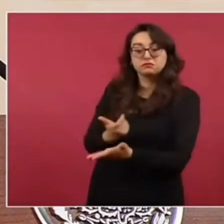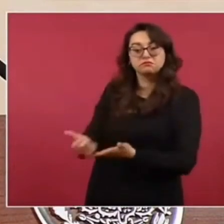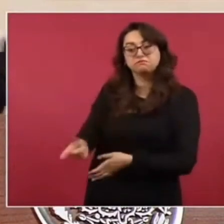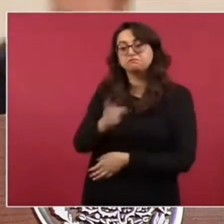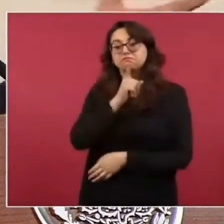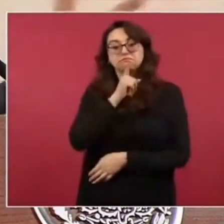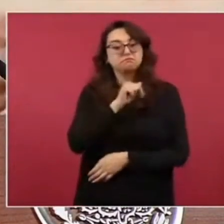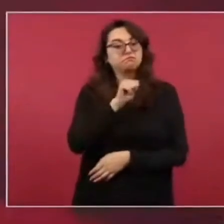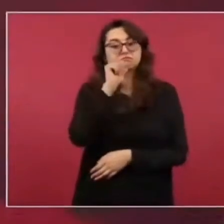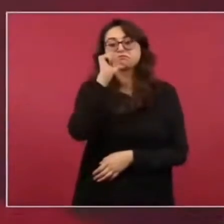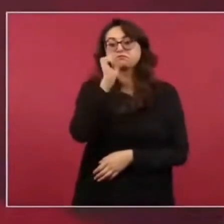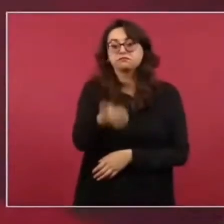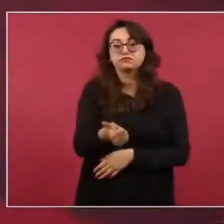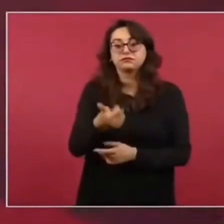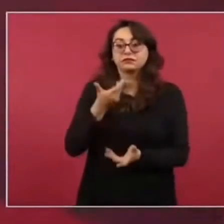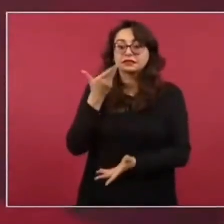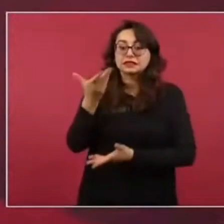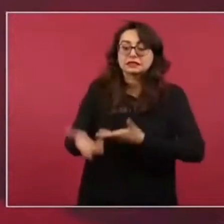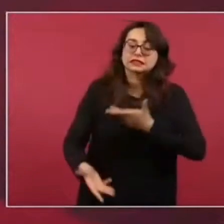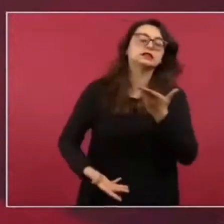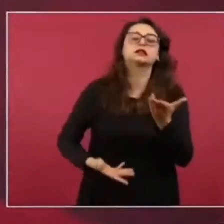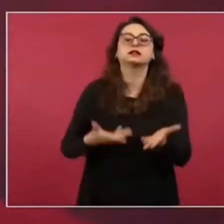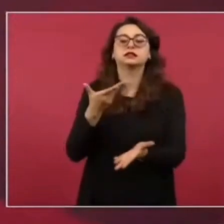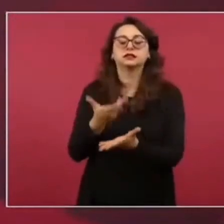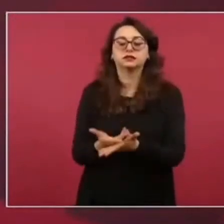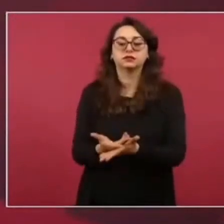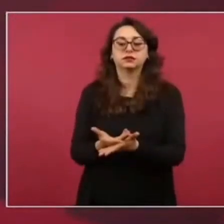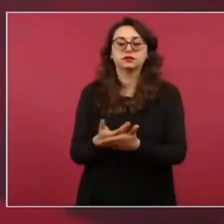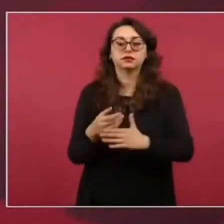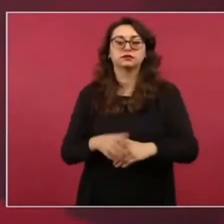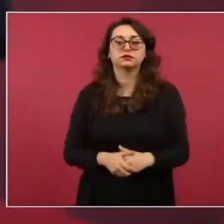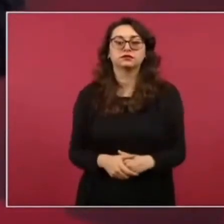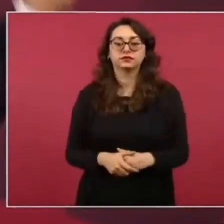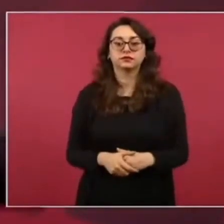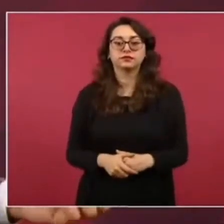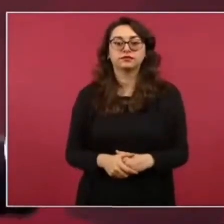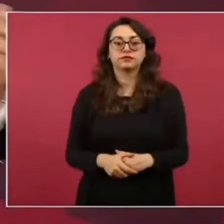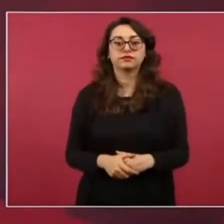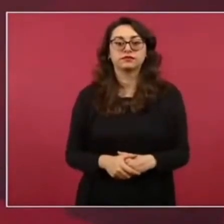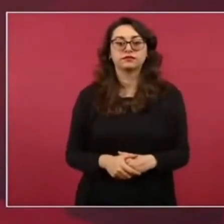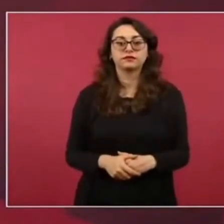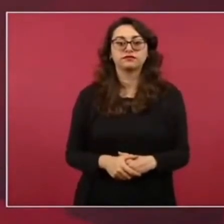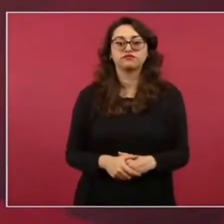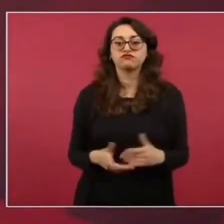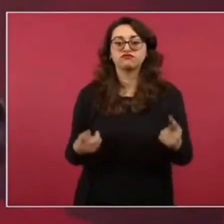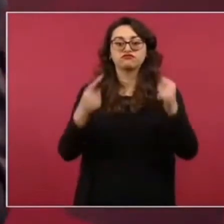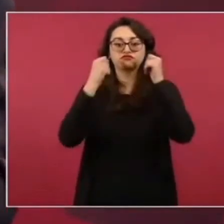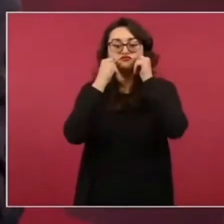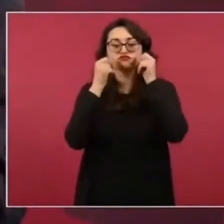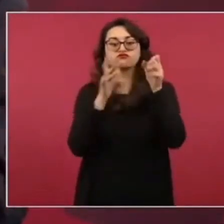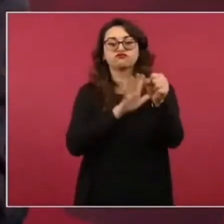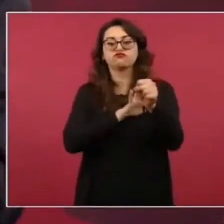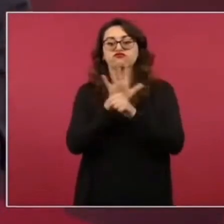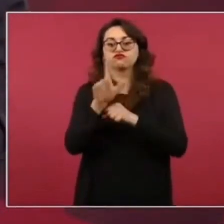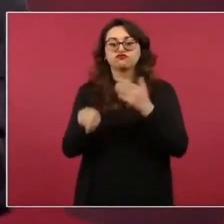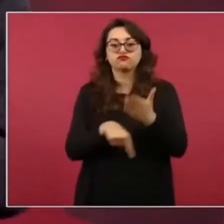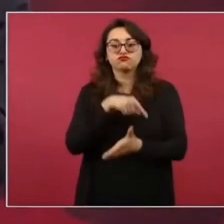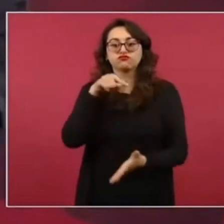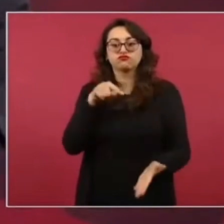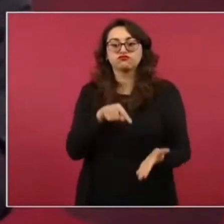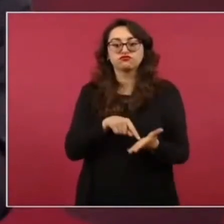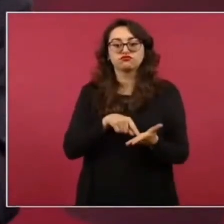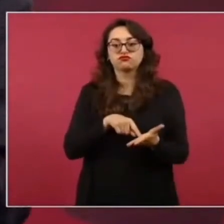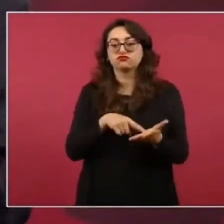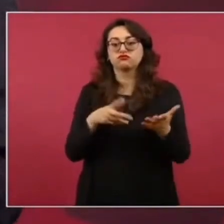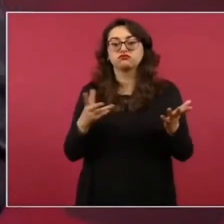Es un servicio. Pueden estar acá en la Ciudad de México, pueden estar en Los Ángeles, pueden estar en Nueva York, les toca